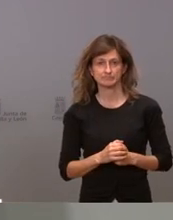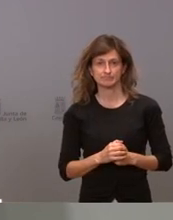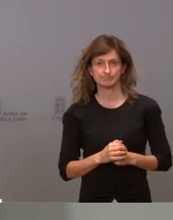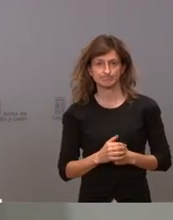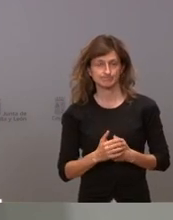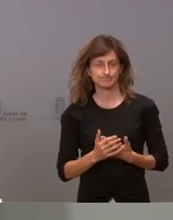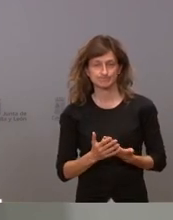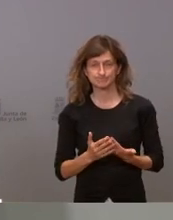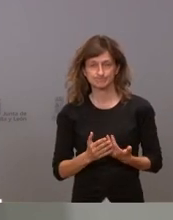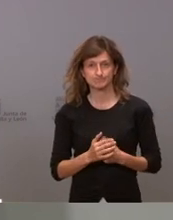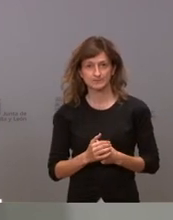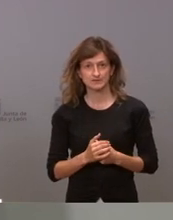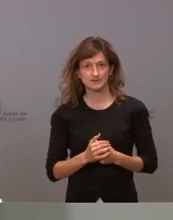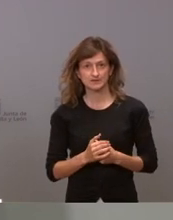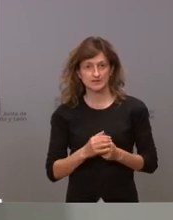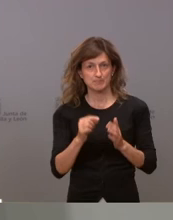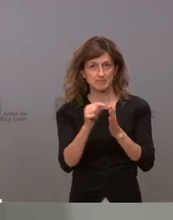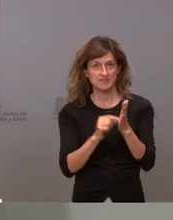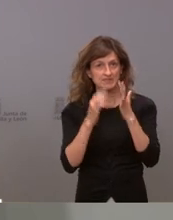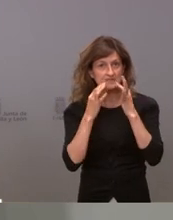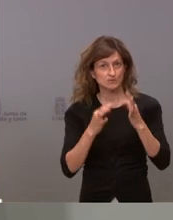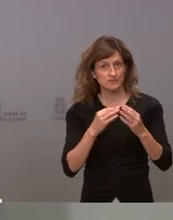no no se están siguiendo las medidas de seguridad